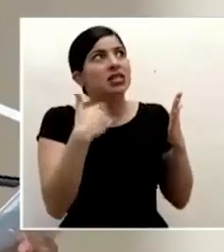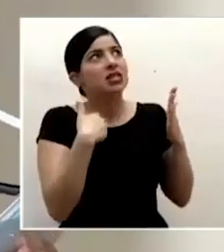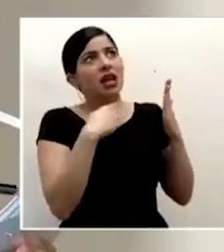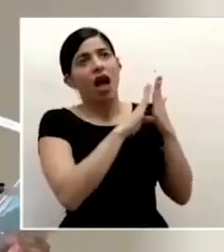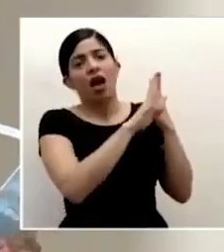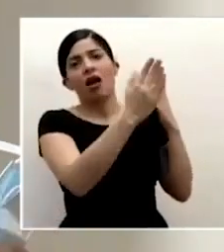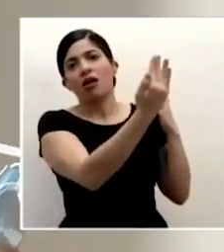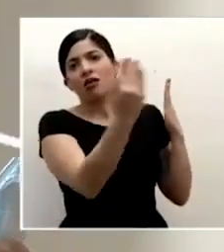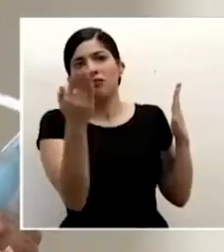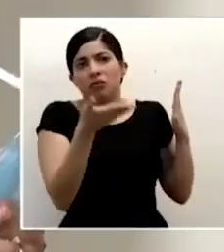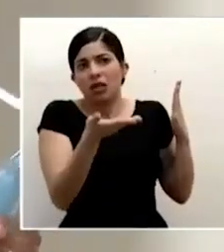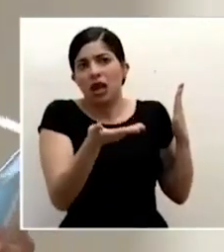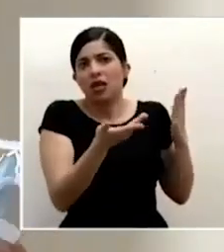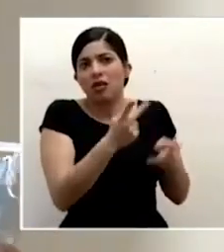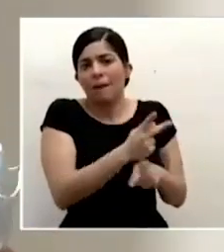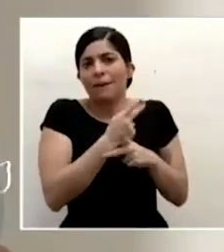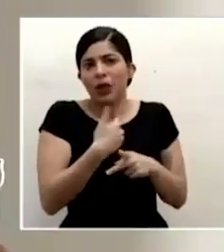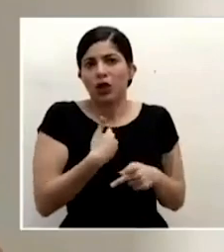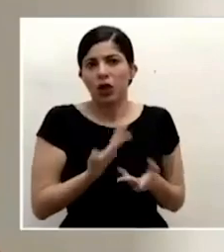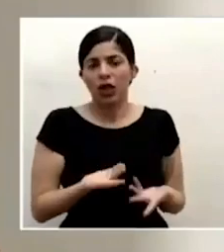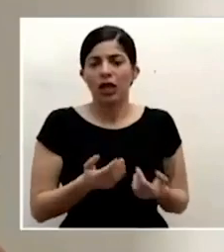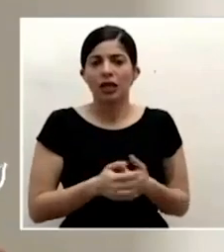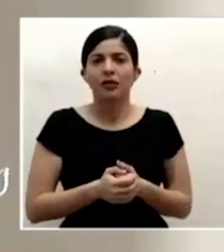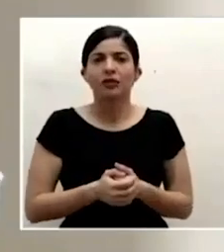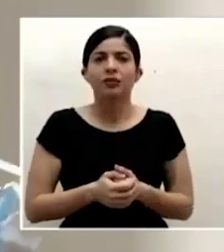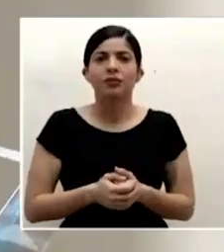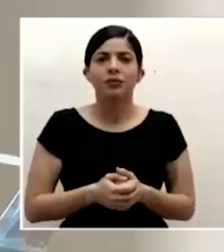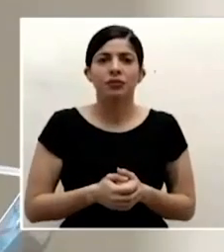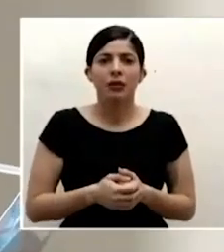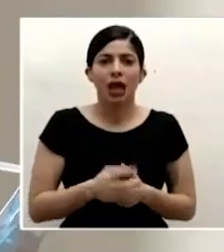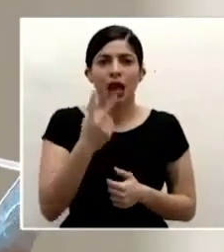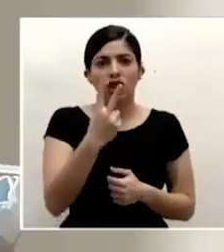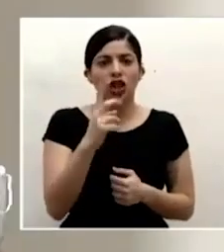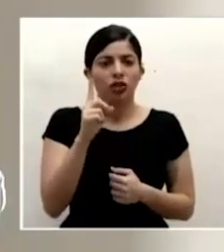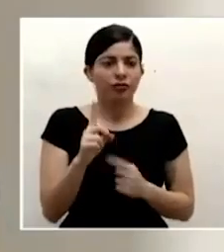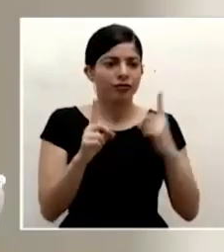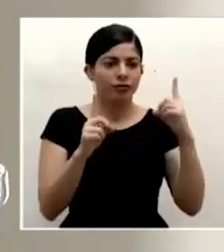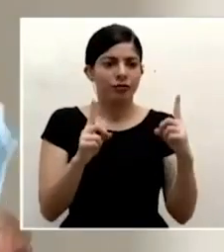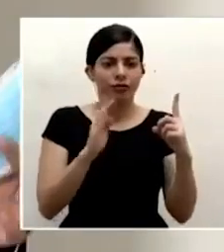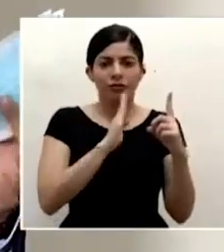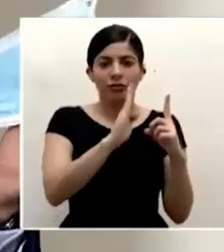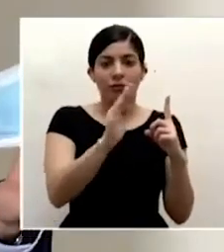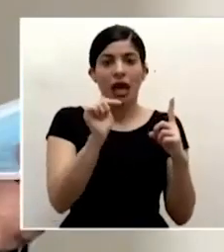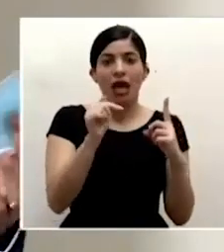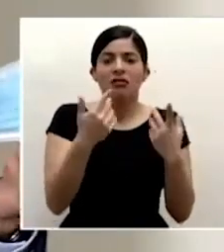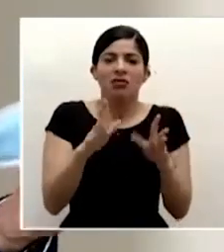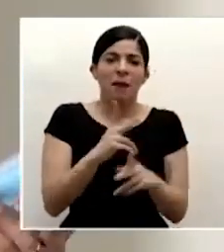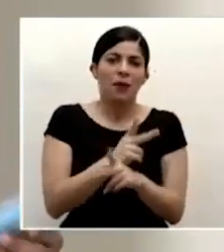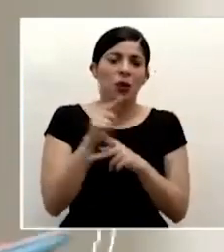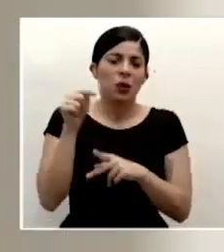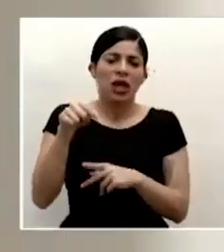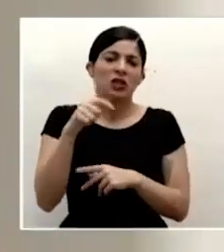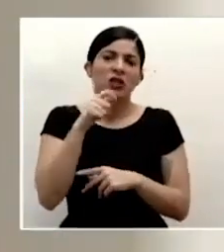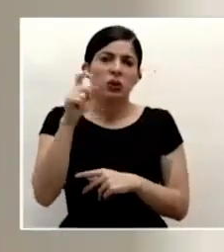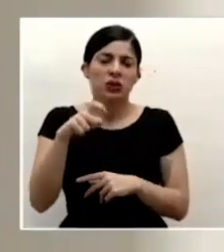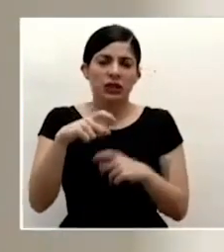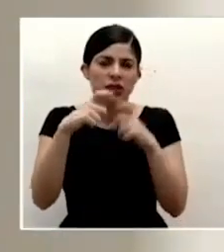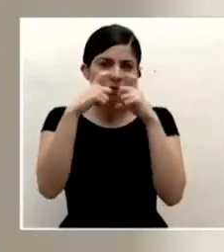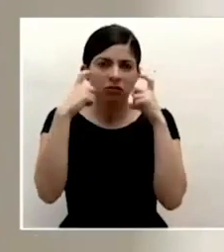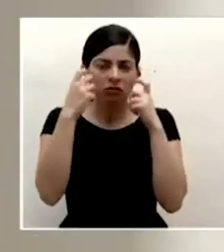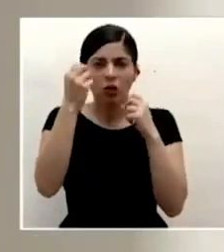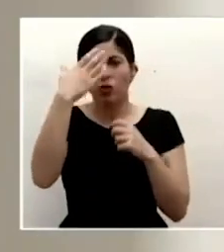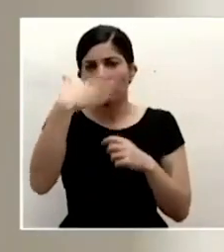está protegiendo a las dos personas en la interacción que existe entonces más bien ya sale sobrando el uso de